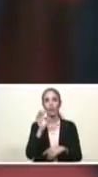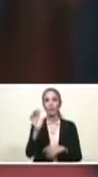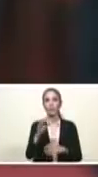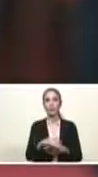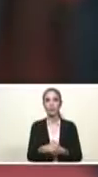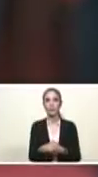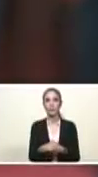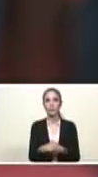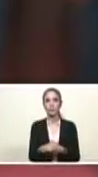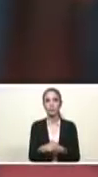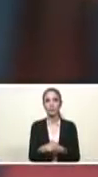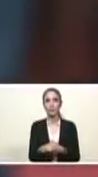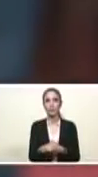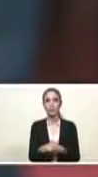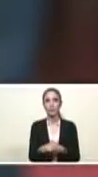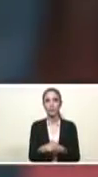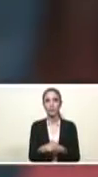patria.